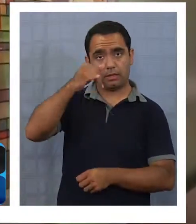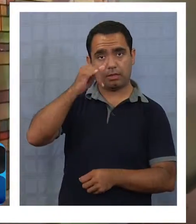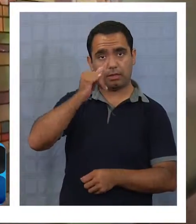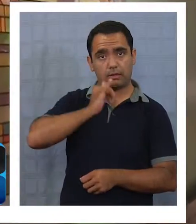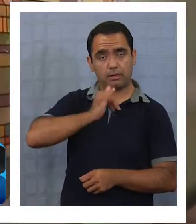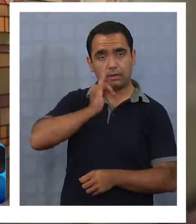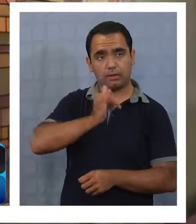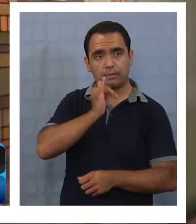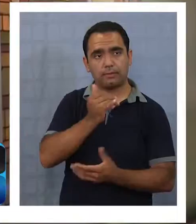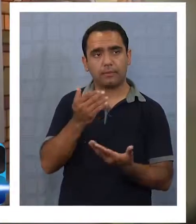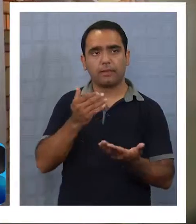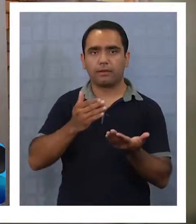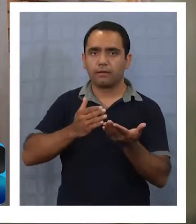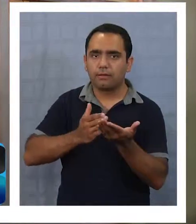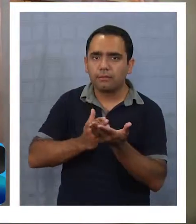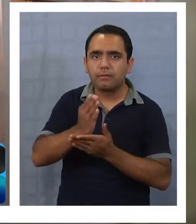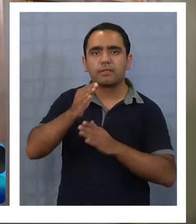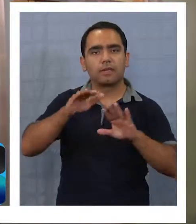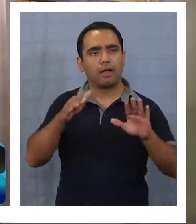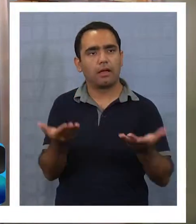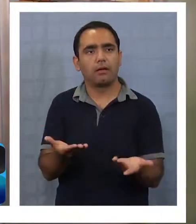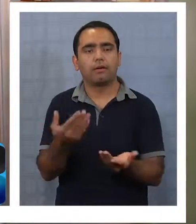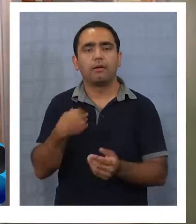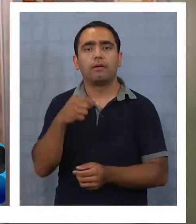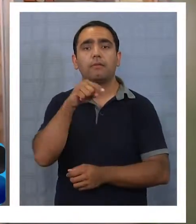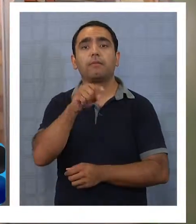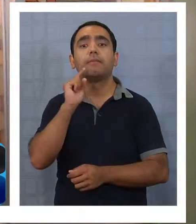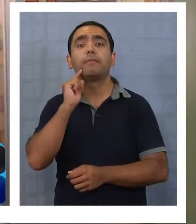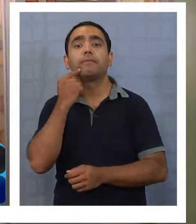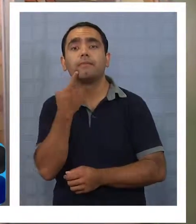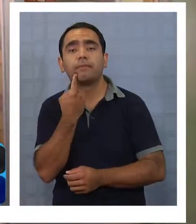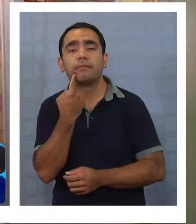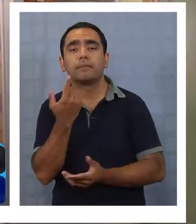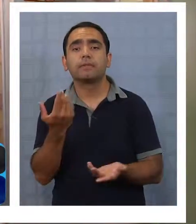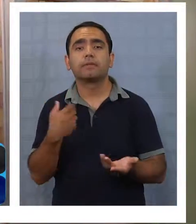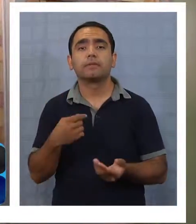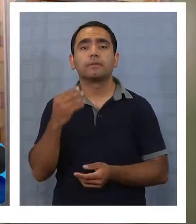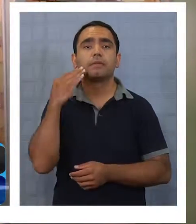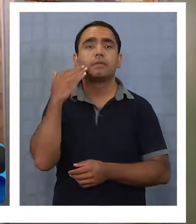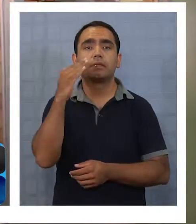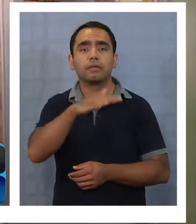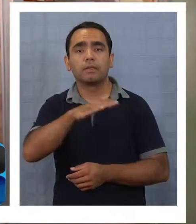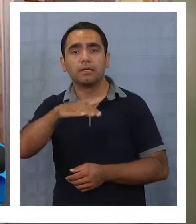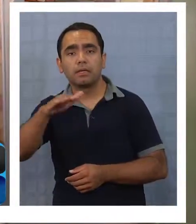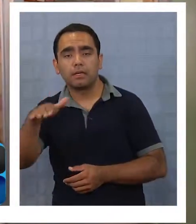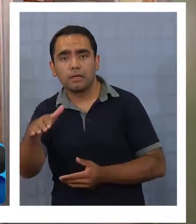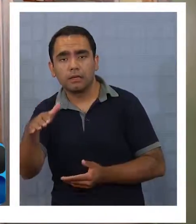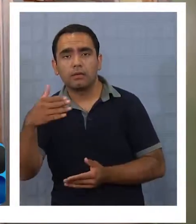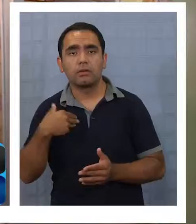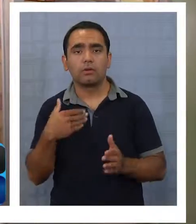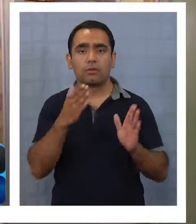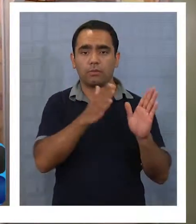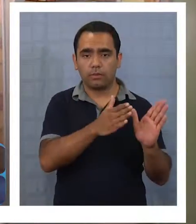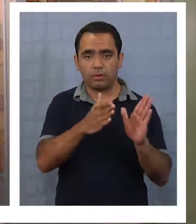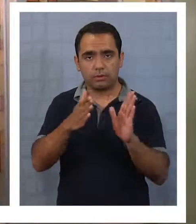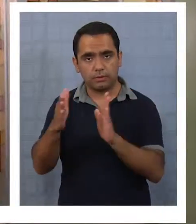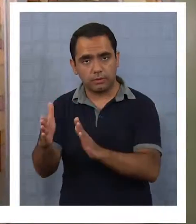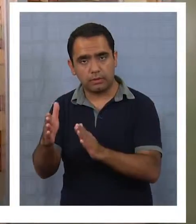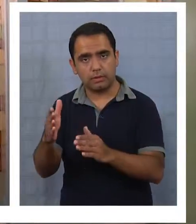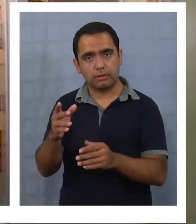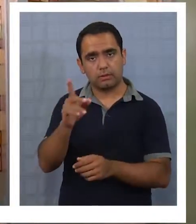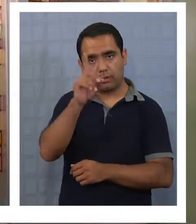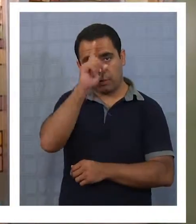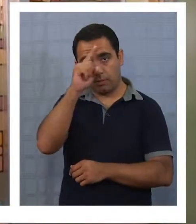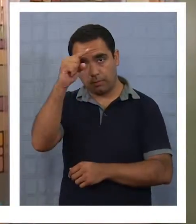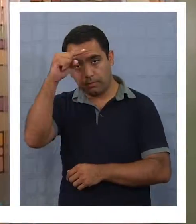estamos recién empezando. Esto significa que los niños, en su proceso de hospitalización y de enfermedad,